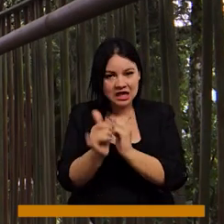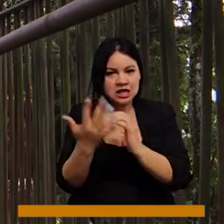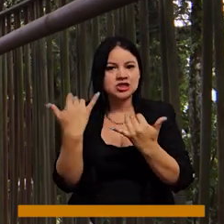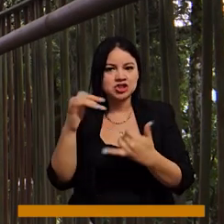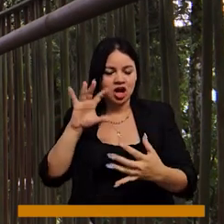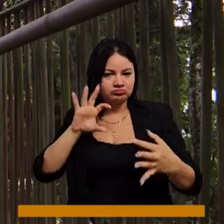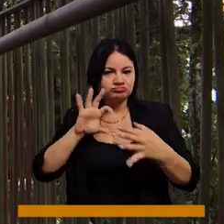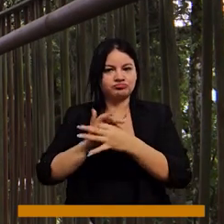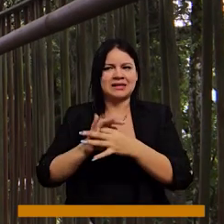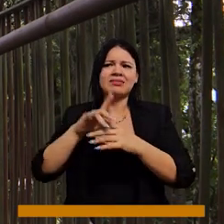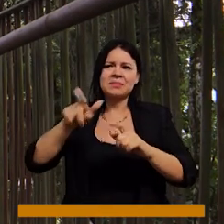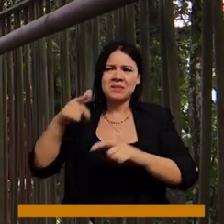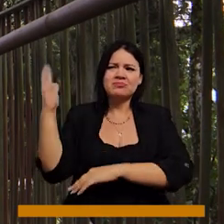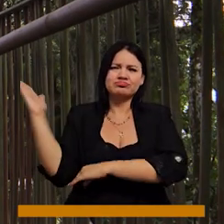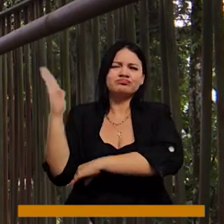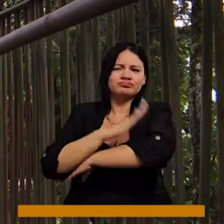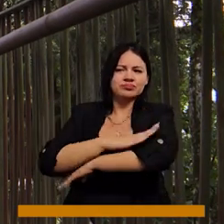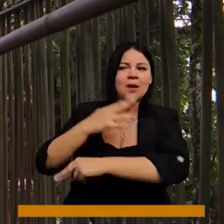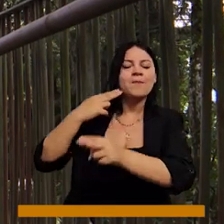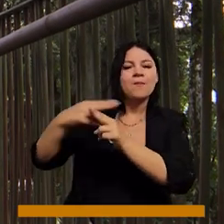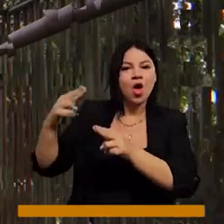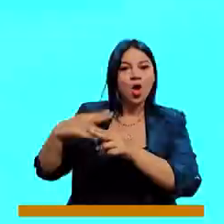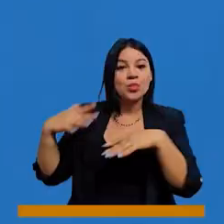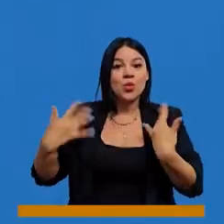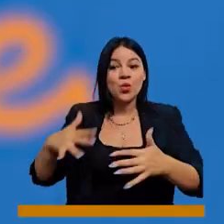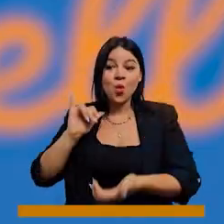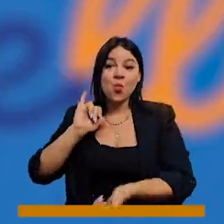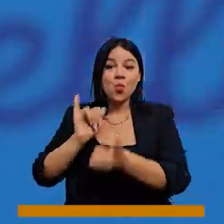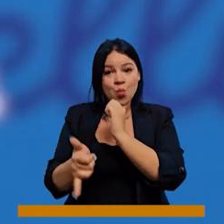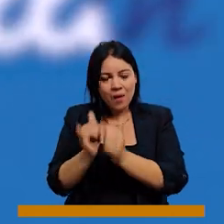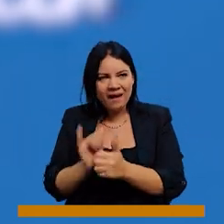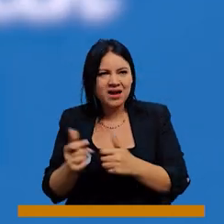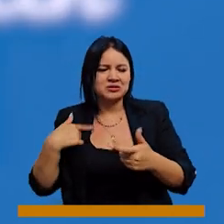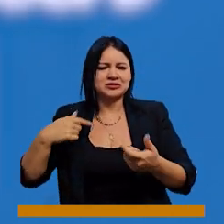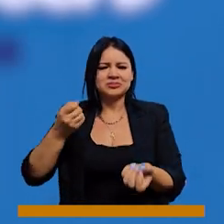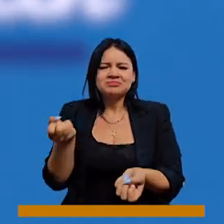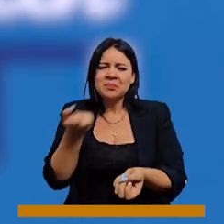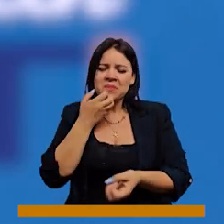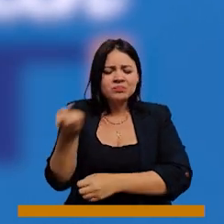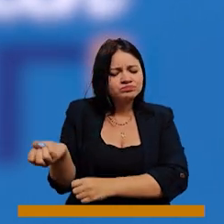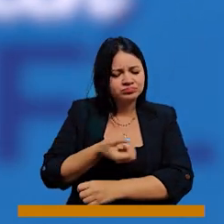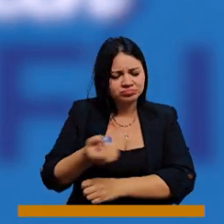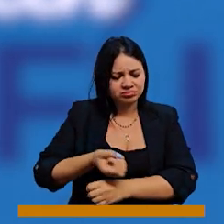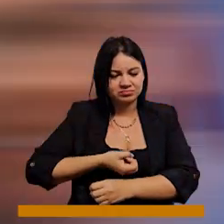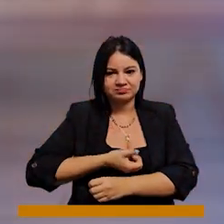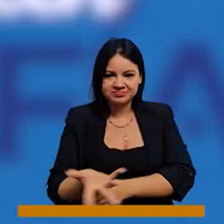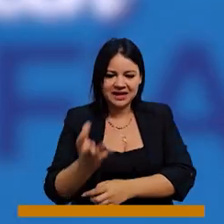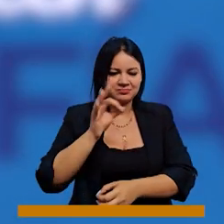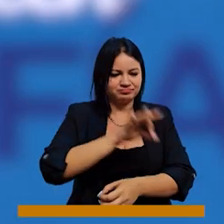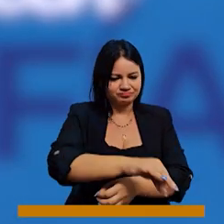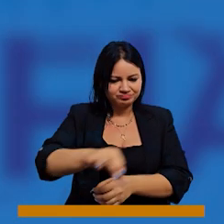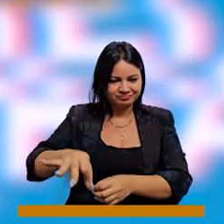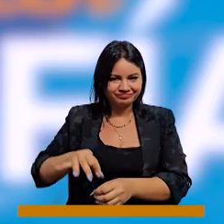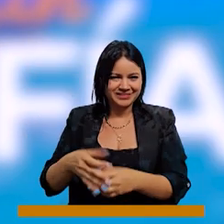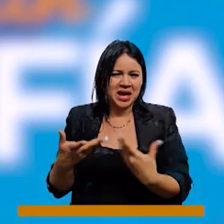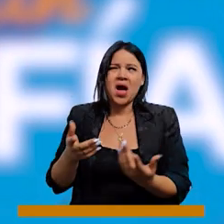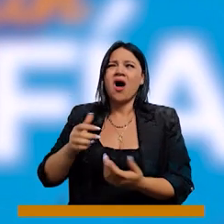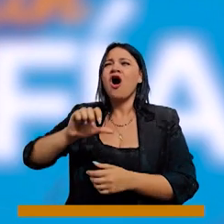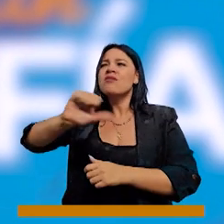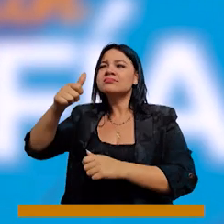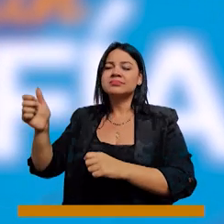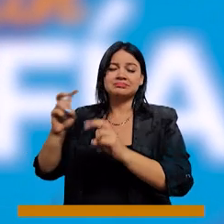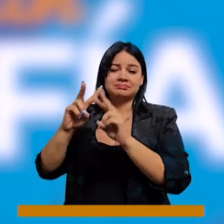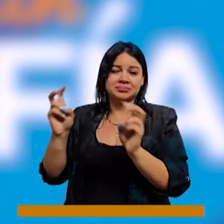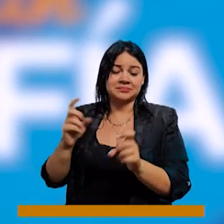adicional también se viene una jornada deportiva, que será tanto juegos lúdicos, juegos de mesa, canas al aire.